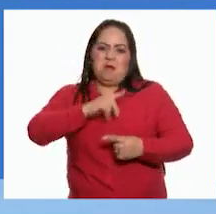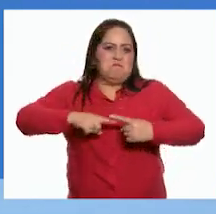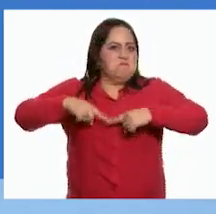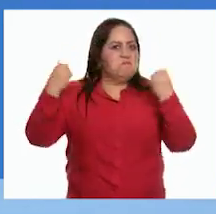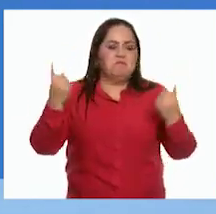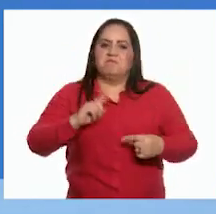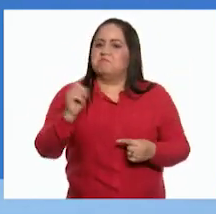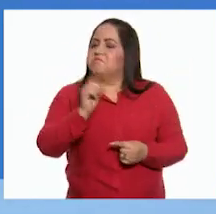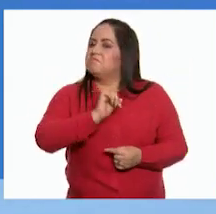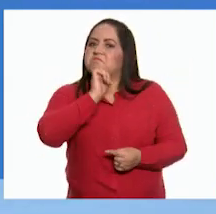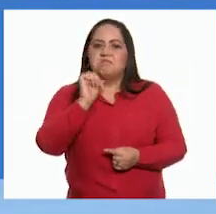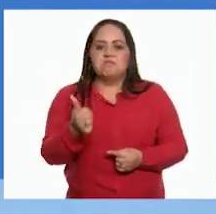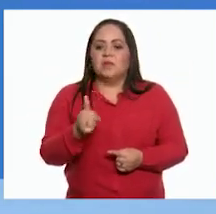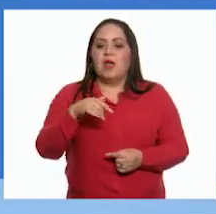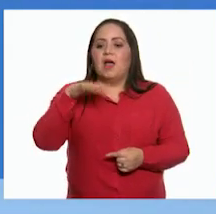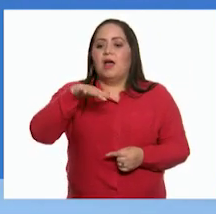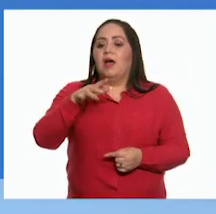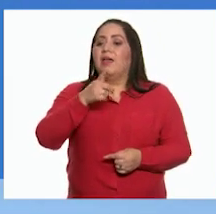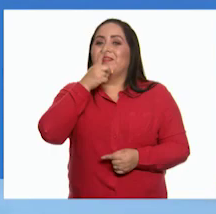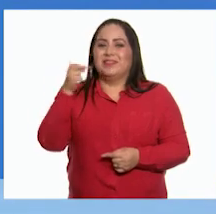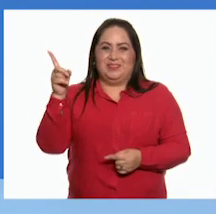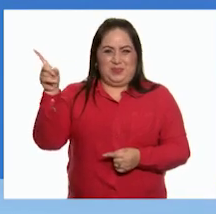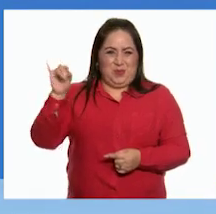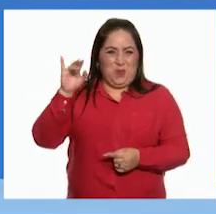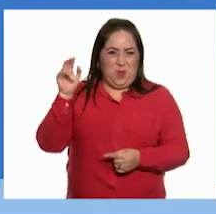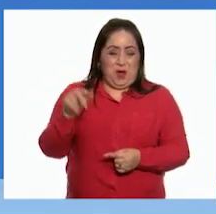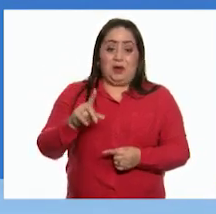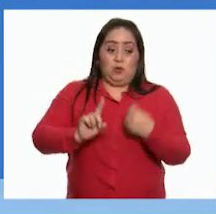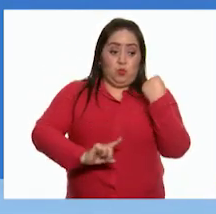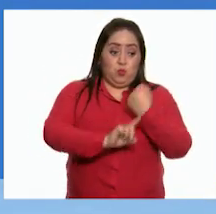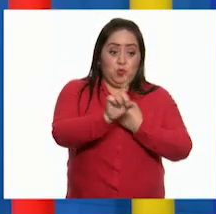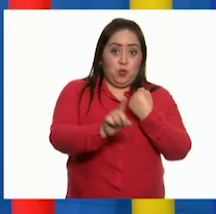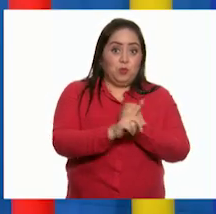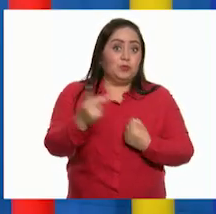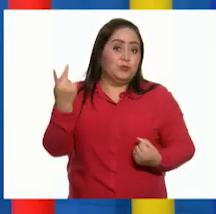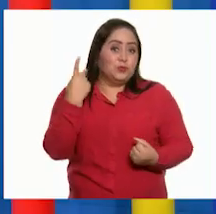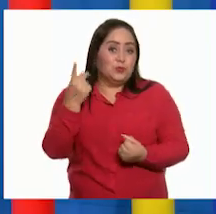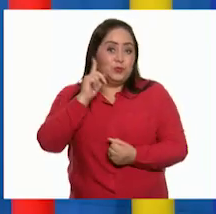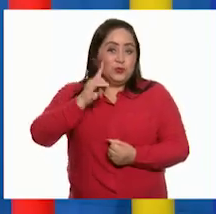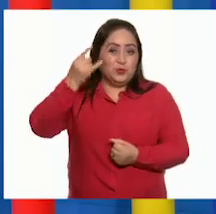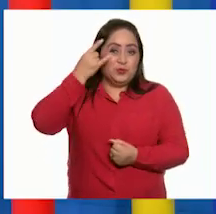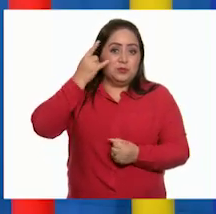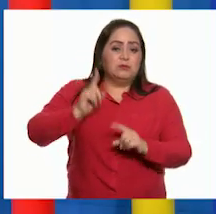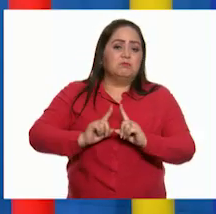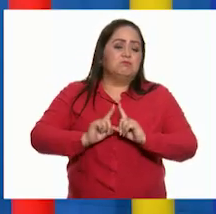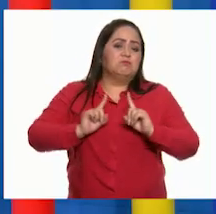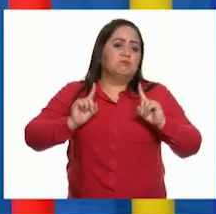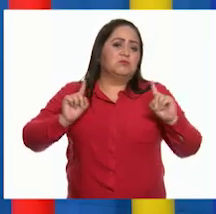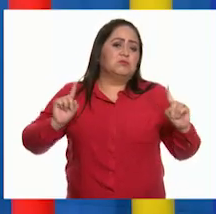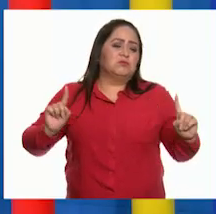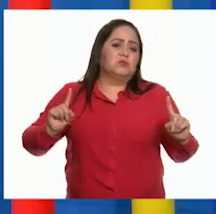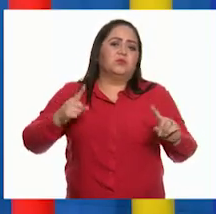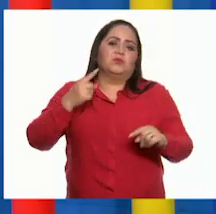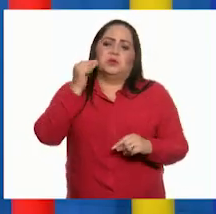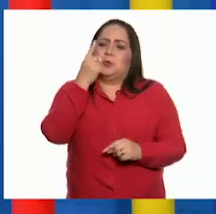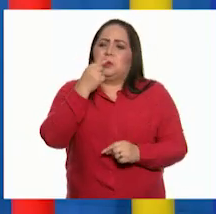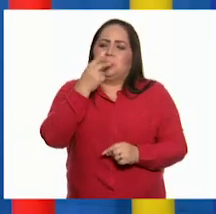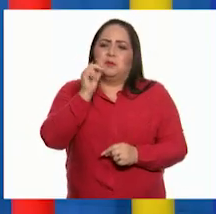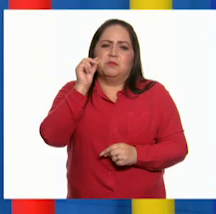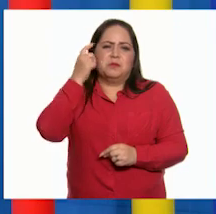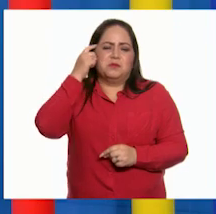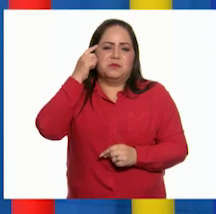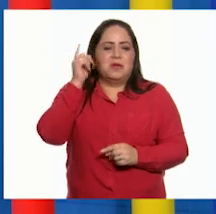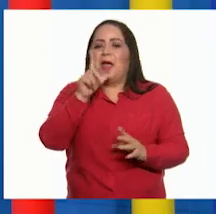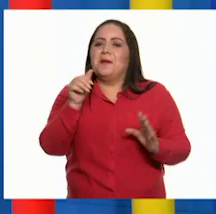Como dice Juan Carlos Los problemas que tuvimos Nos distanciaron por unas horas Y en